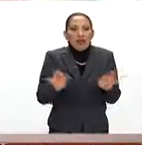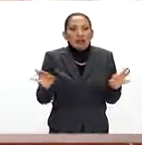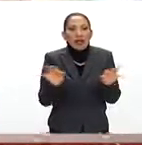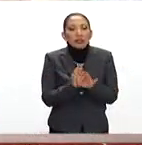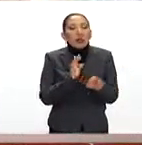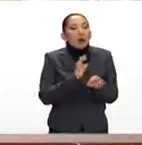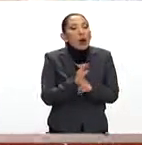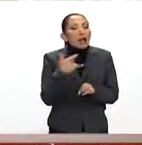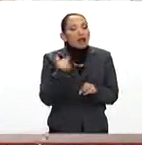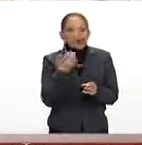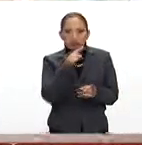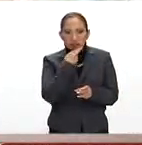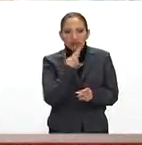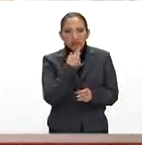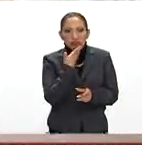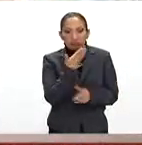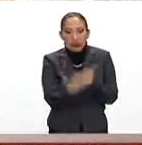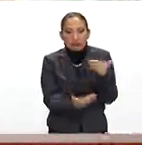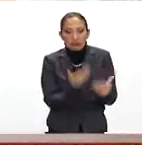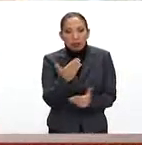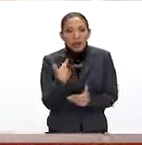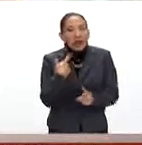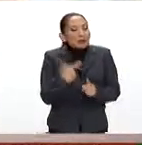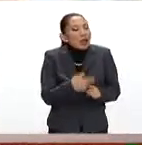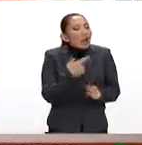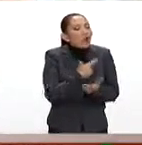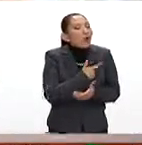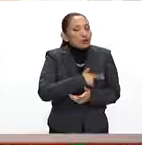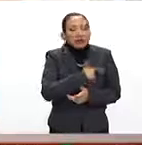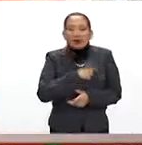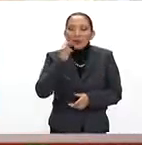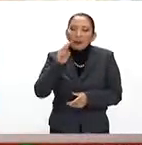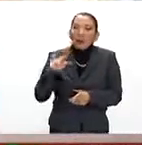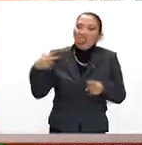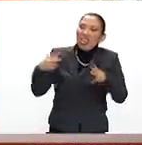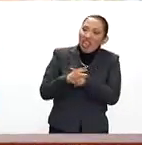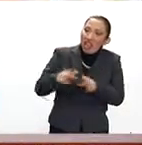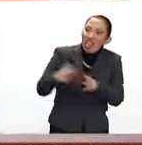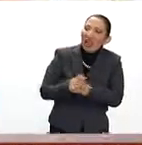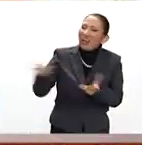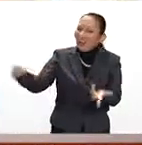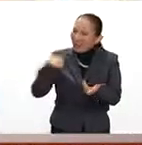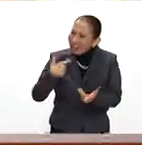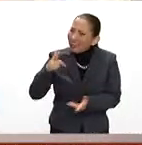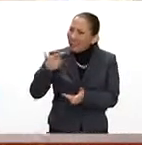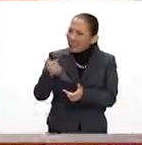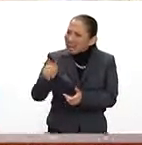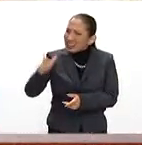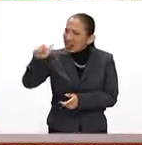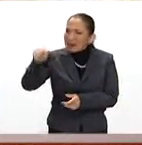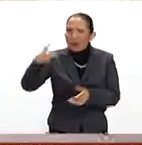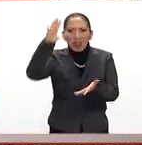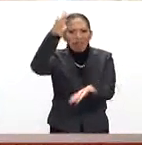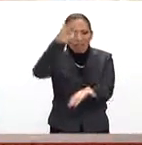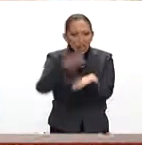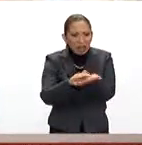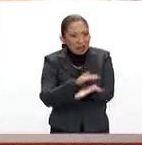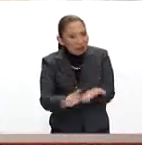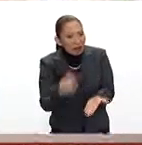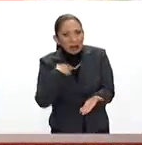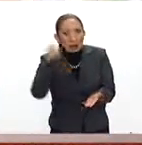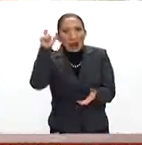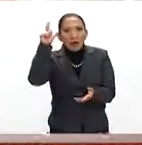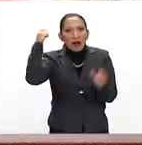para poder sacar este dispositivo finalmente al mercado y lo que buscamos es empoderar a todos los usuarios